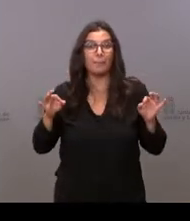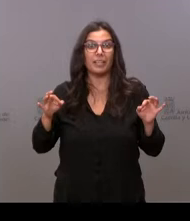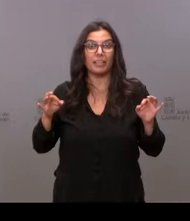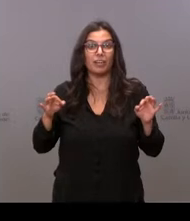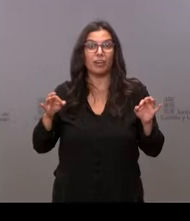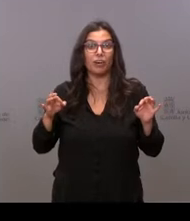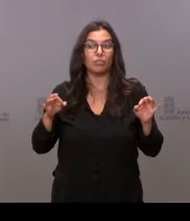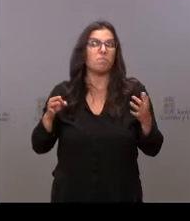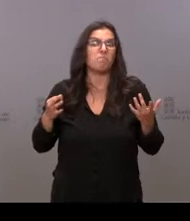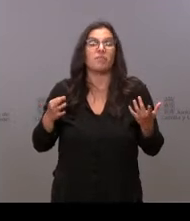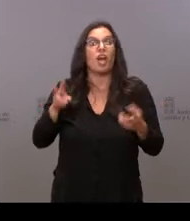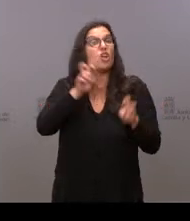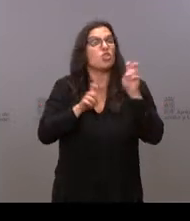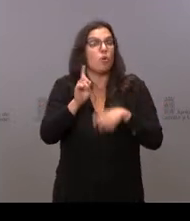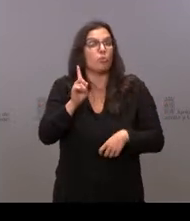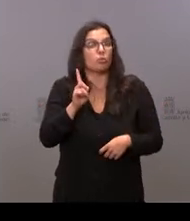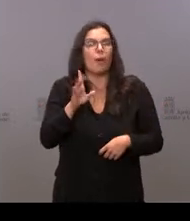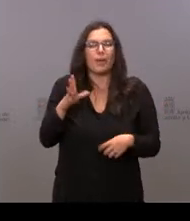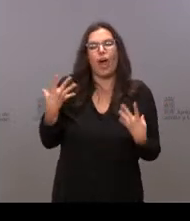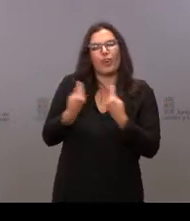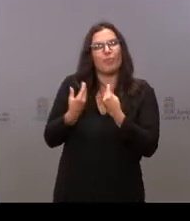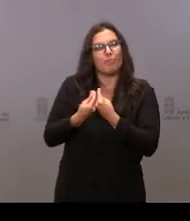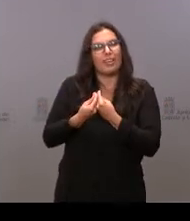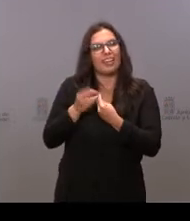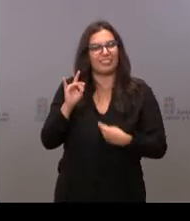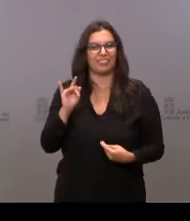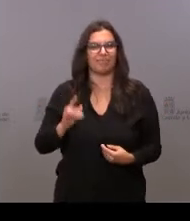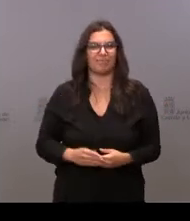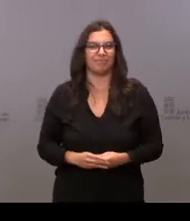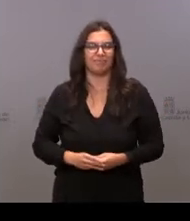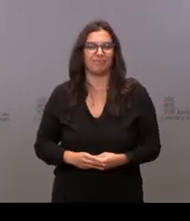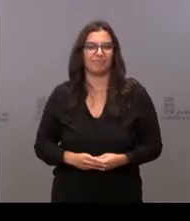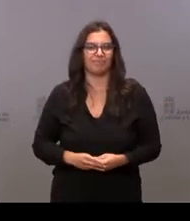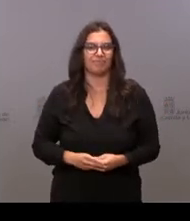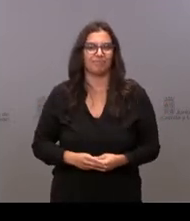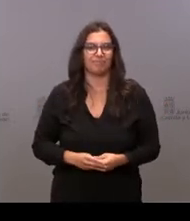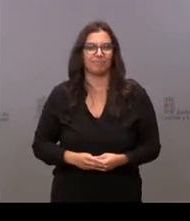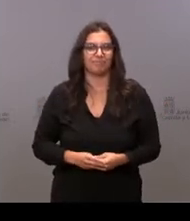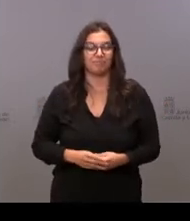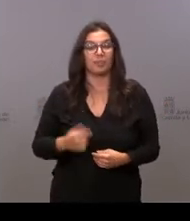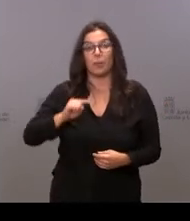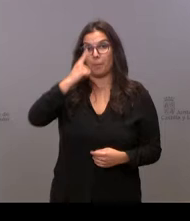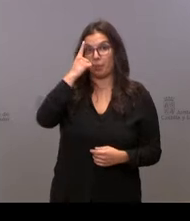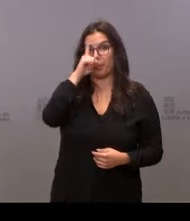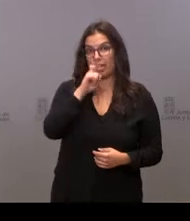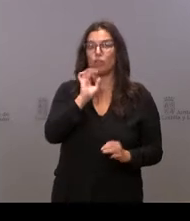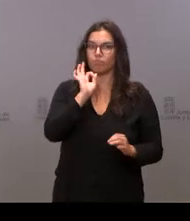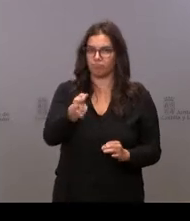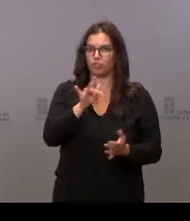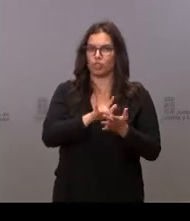lo que más buscas, pero sí estar acompañada. Vamos a ver, el primer año sí fue presencial.